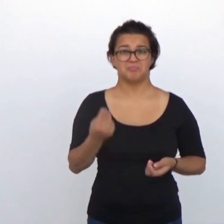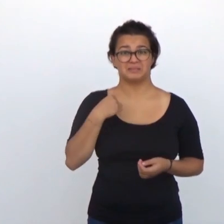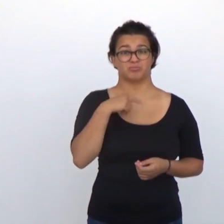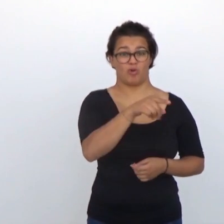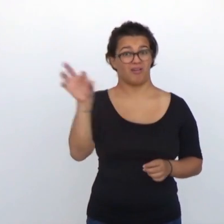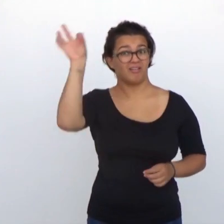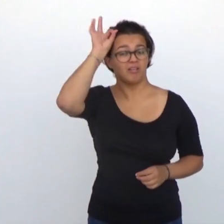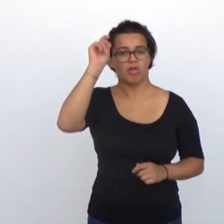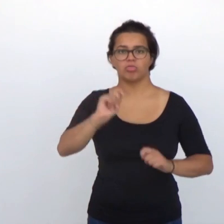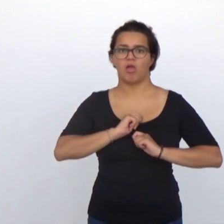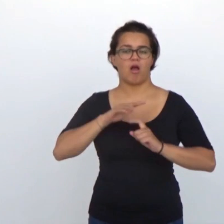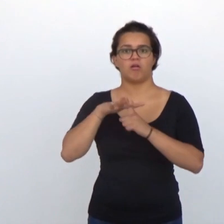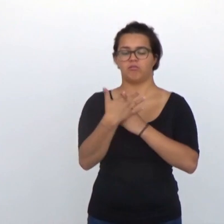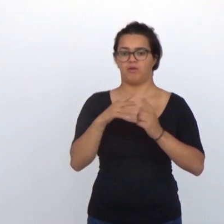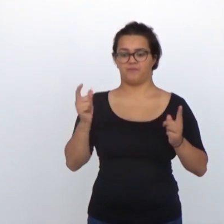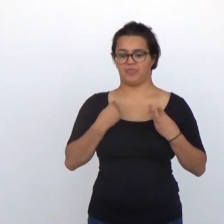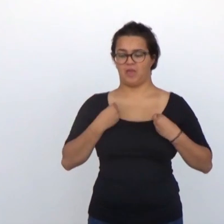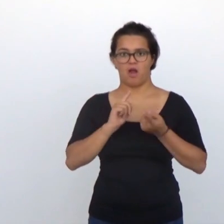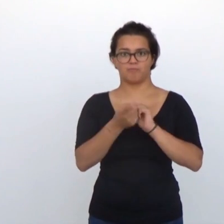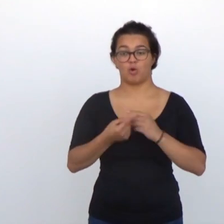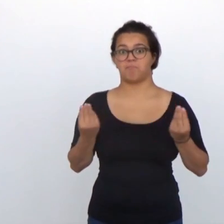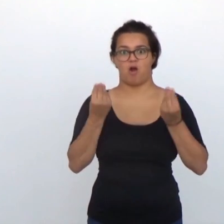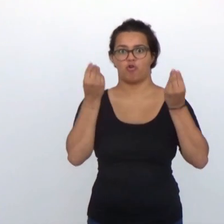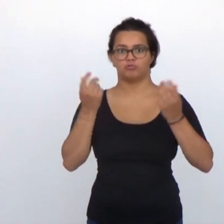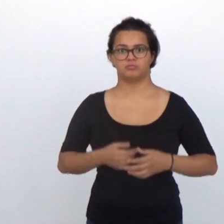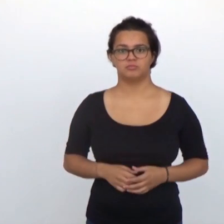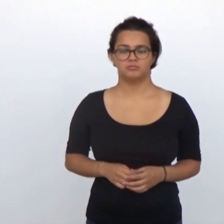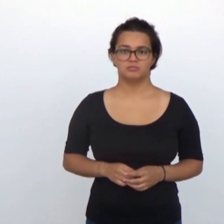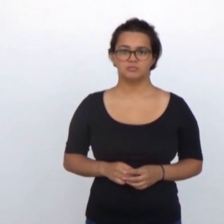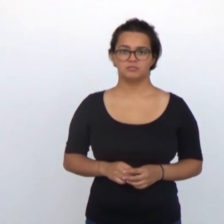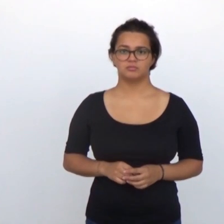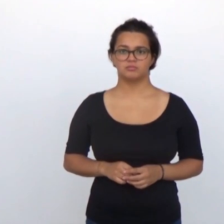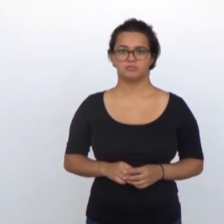a las que estas prótesis les han cambiado la vida para mejor.